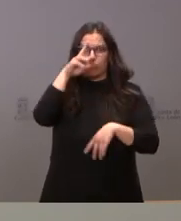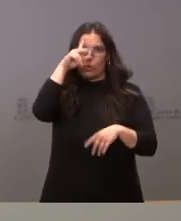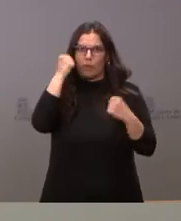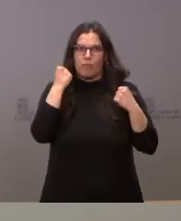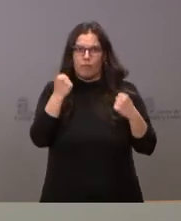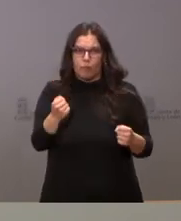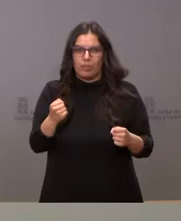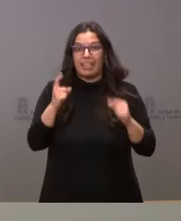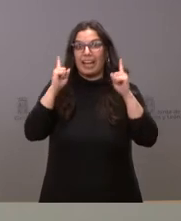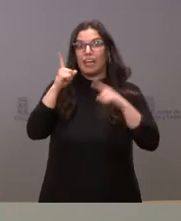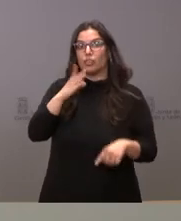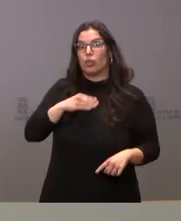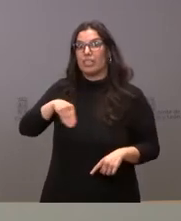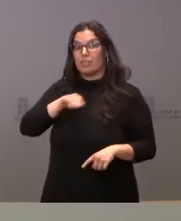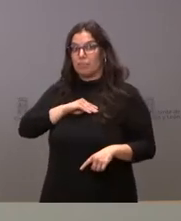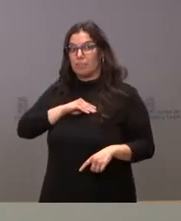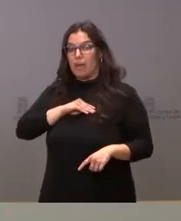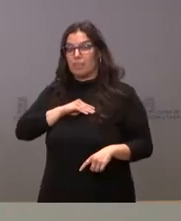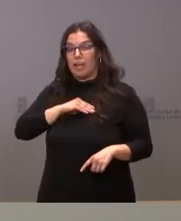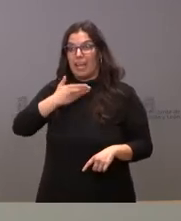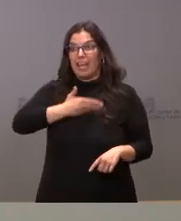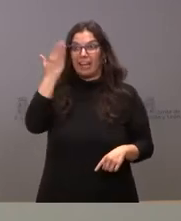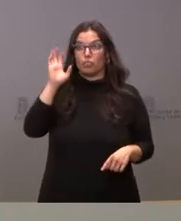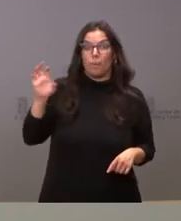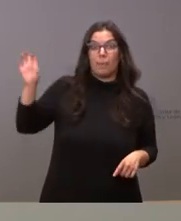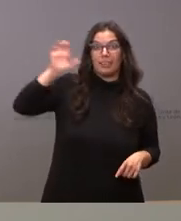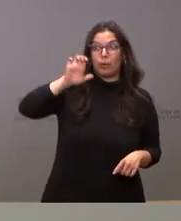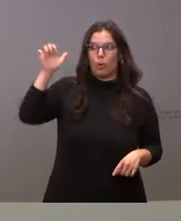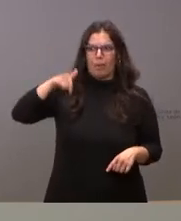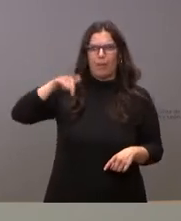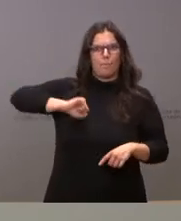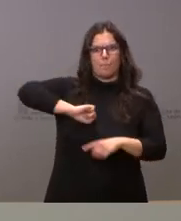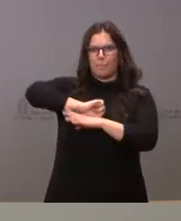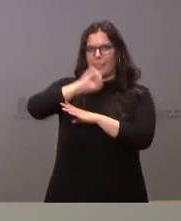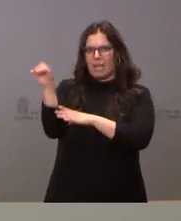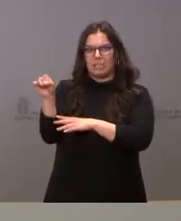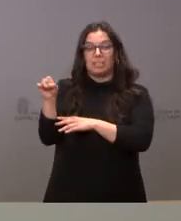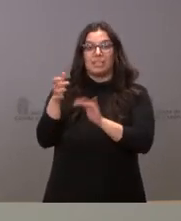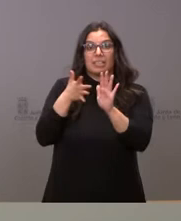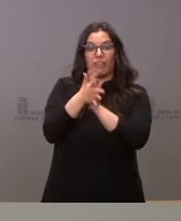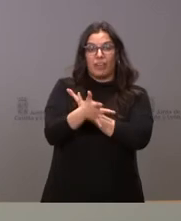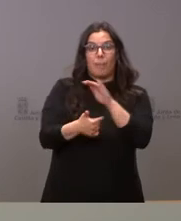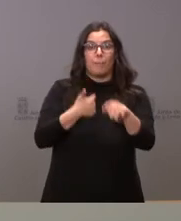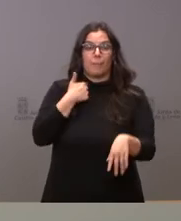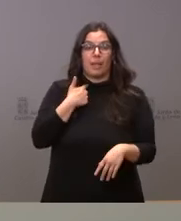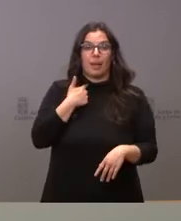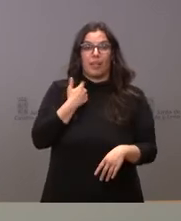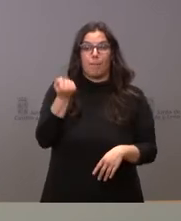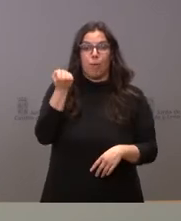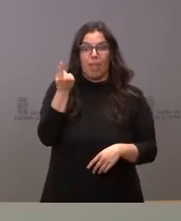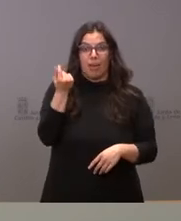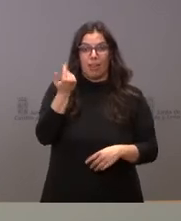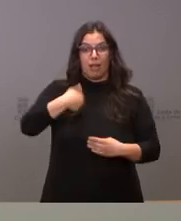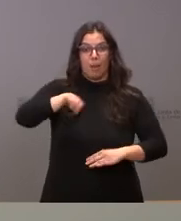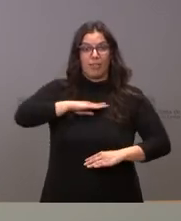mucho mayor en el caso de España que en el resto de países europeos, que está suponiendo una pérdida de poder adquisitivo